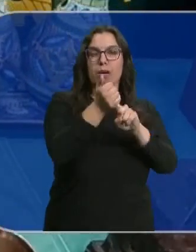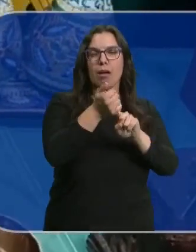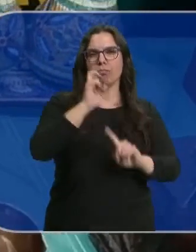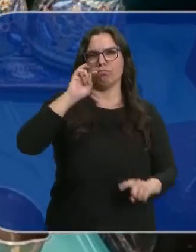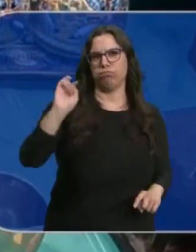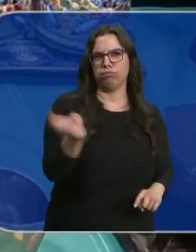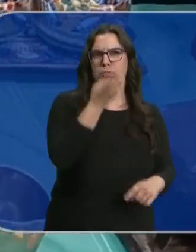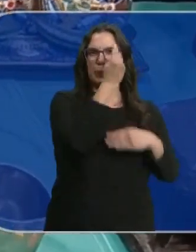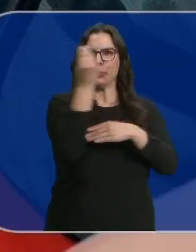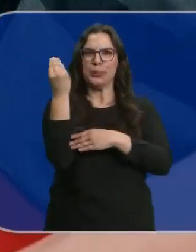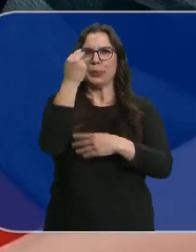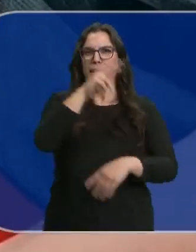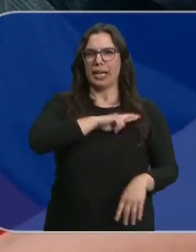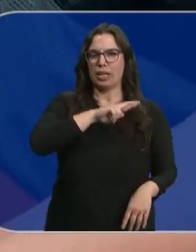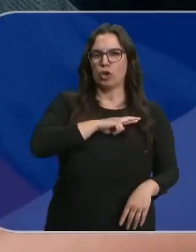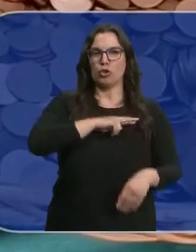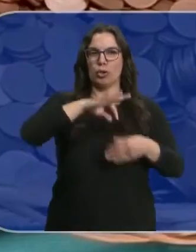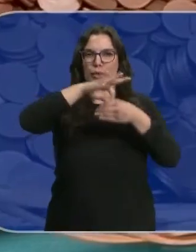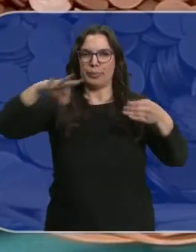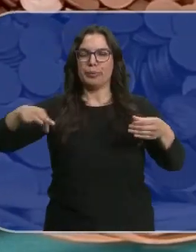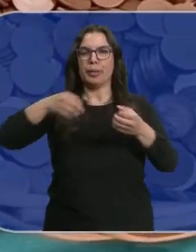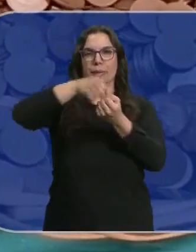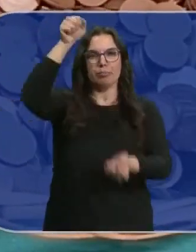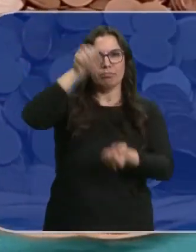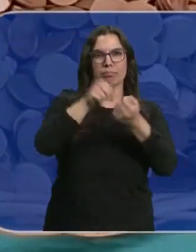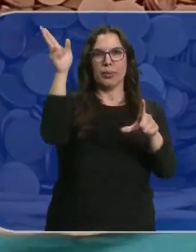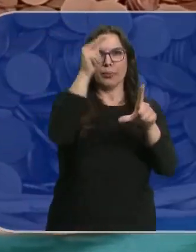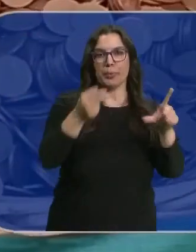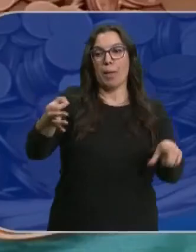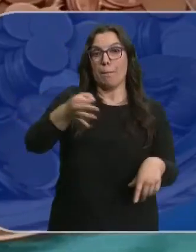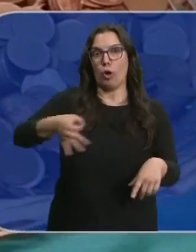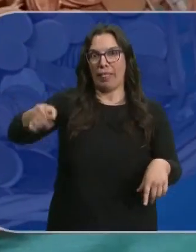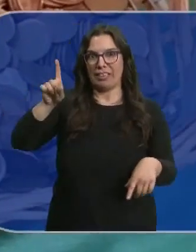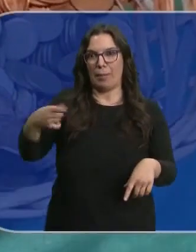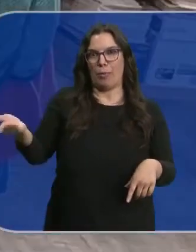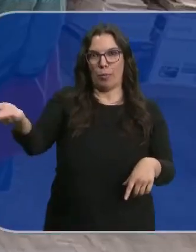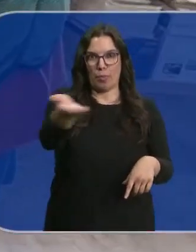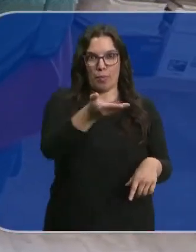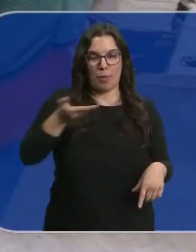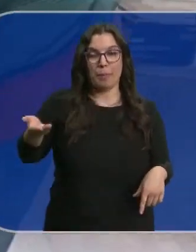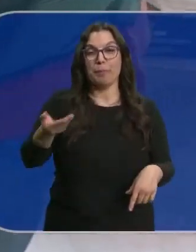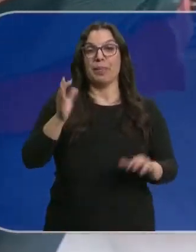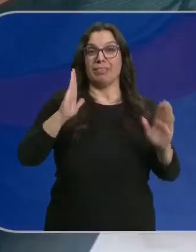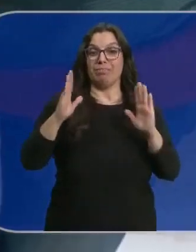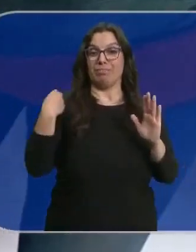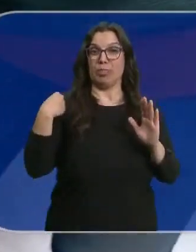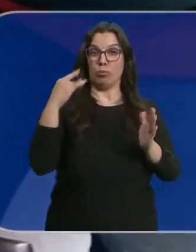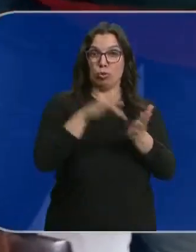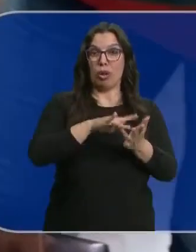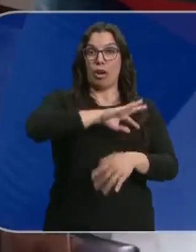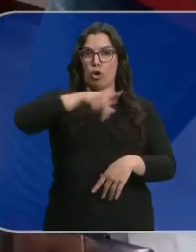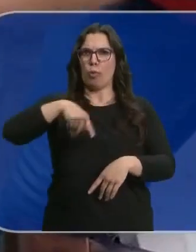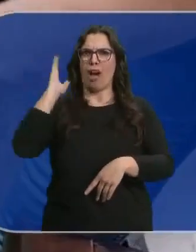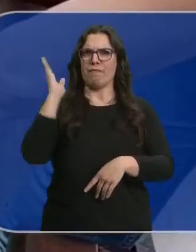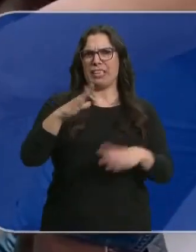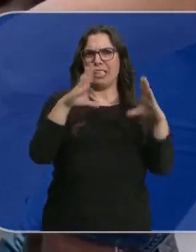se han encontrado imágenes religiosas, estuches con óleos e incluso monedas de las colectas. Durante los robos provocaron importantes daños en